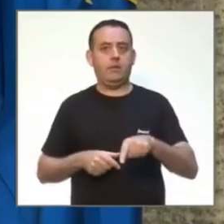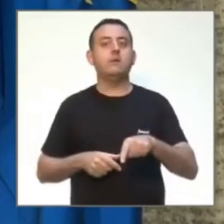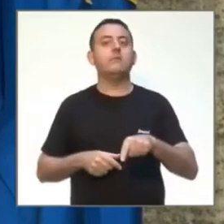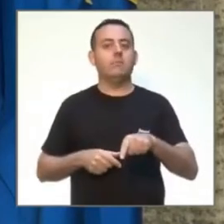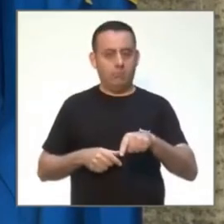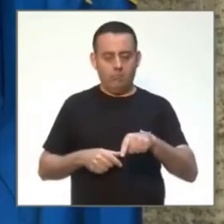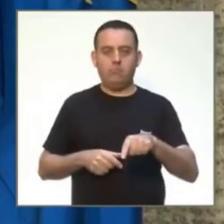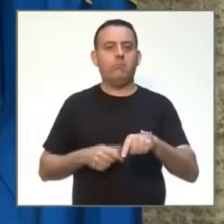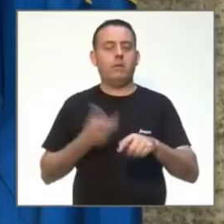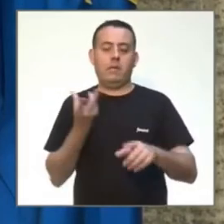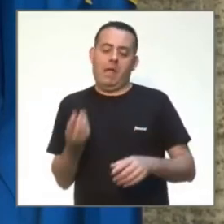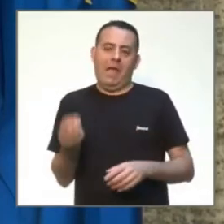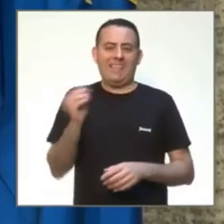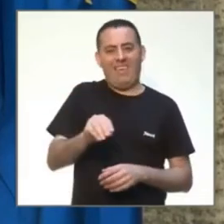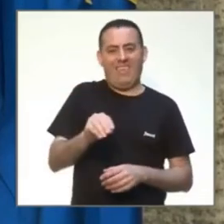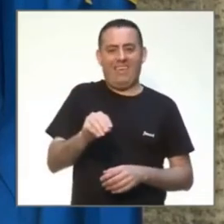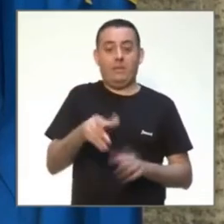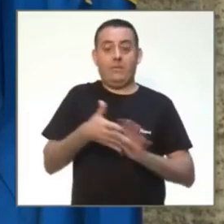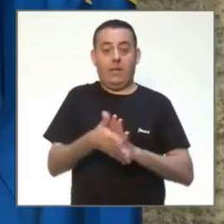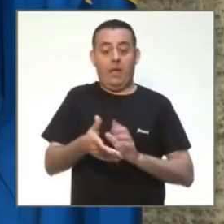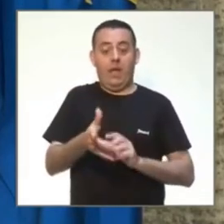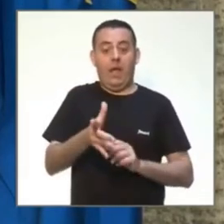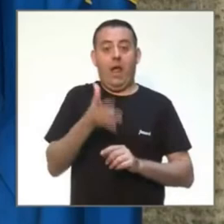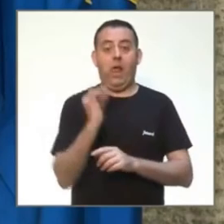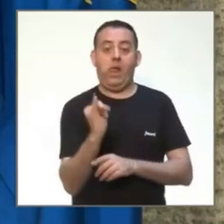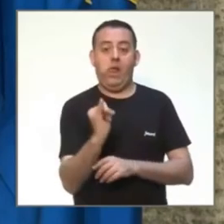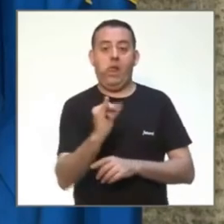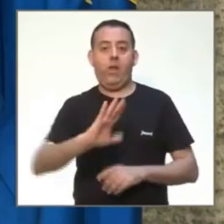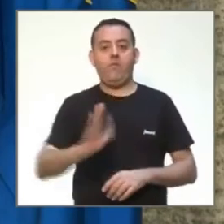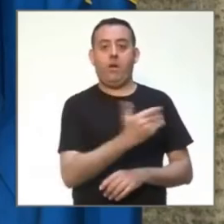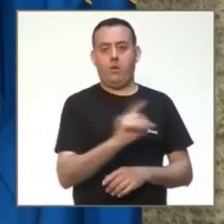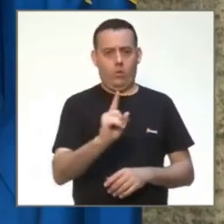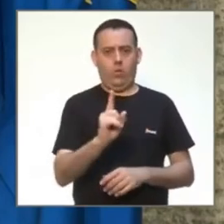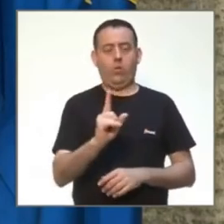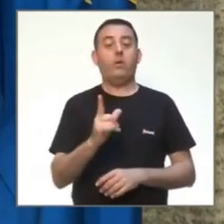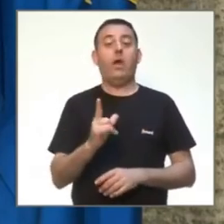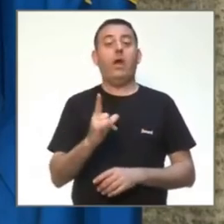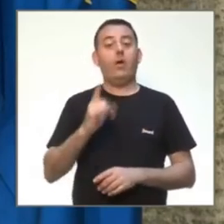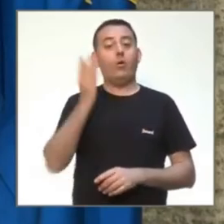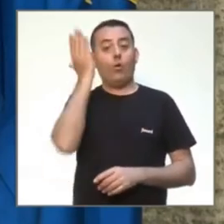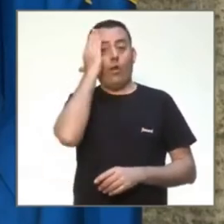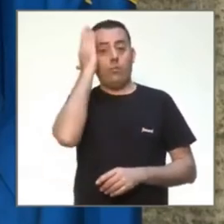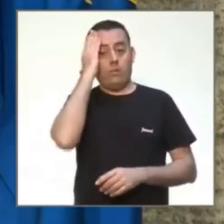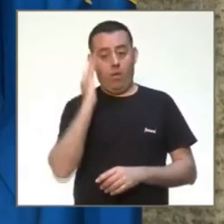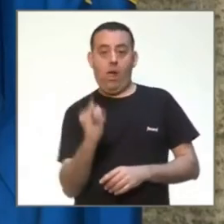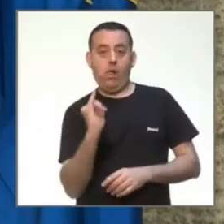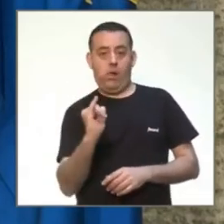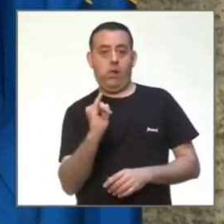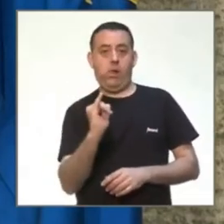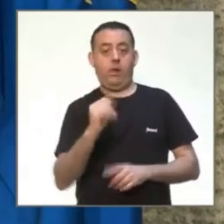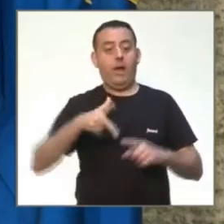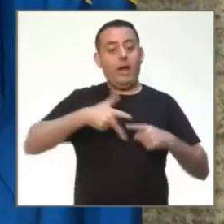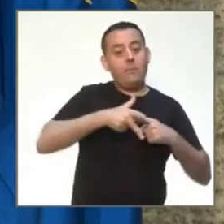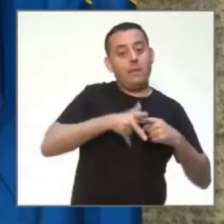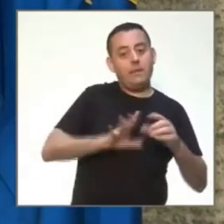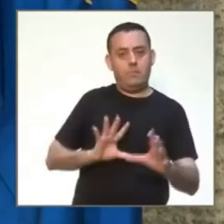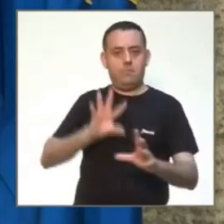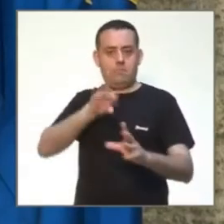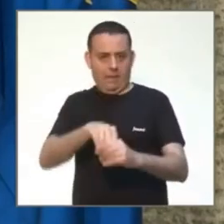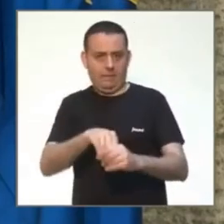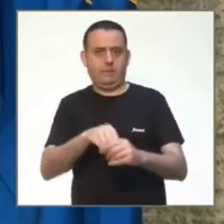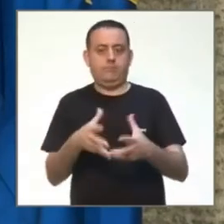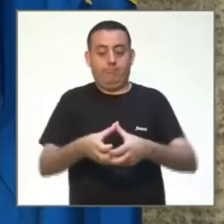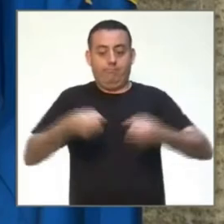nada, sino que añade más conocimiento, completará todos los datos epidemiológicos que ya la Consejería de